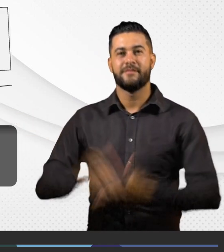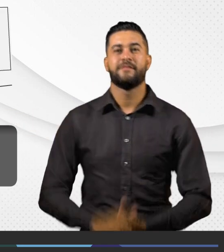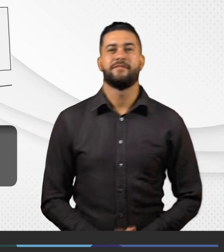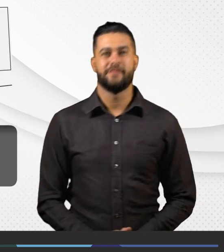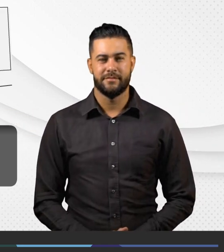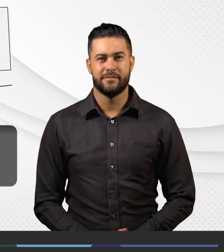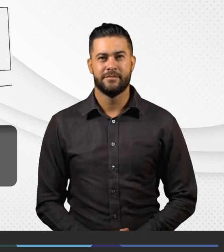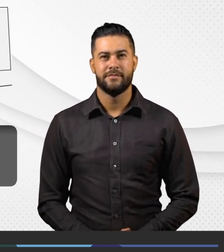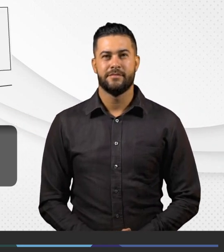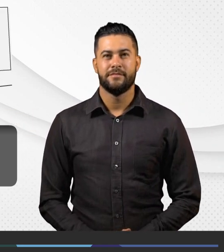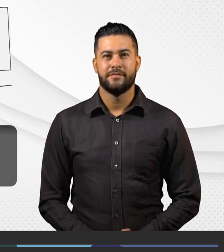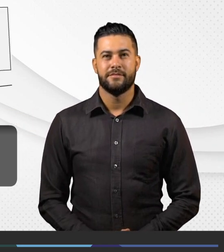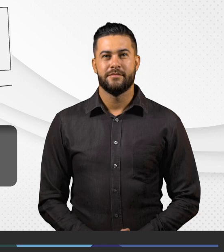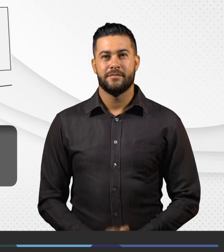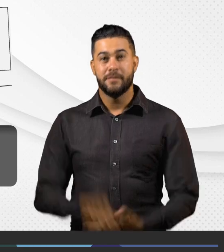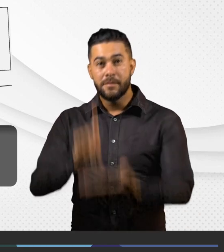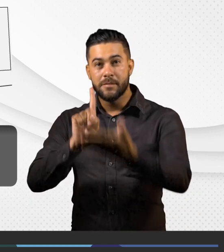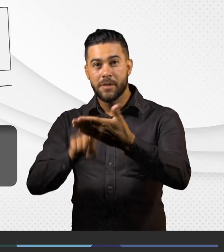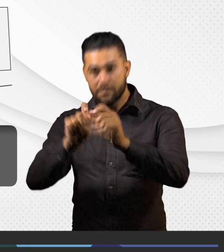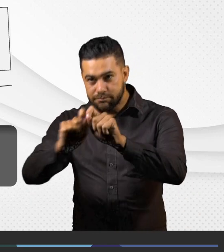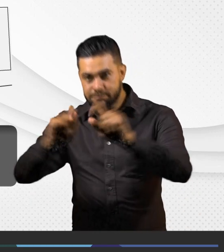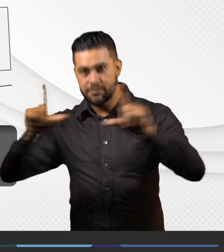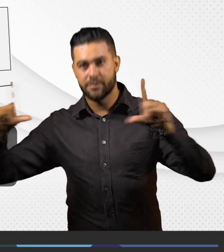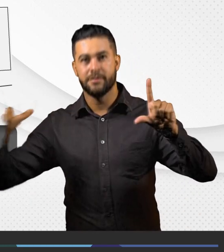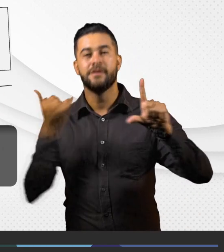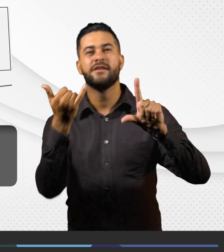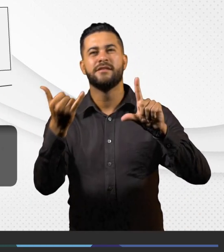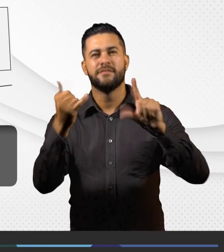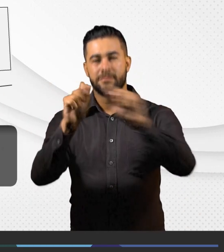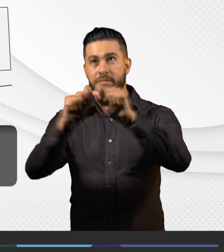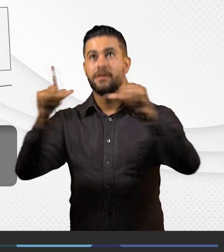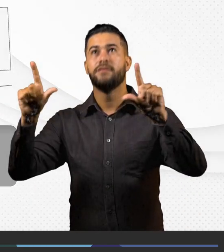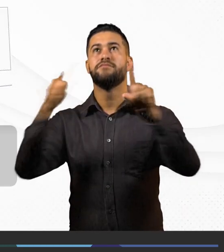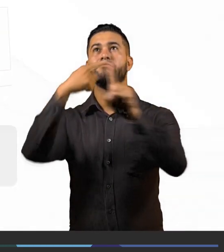.edu.co slash bolsa slash.